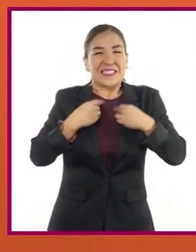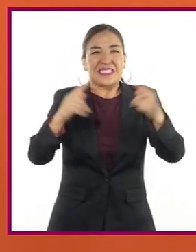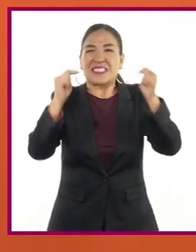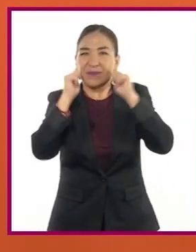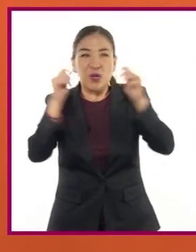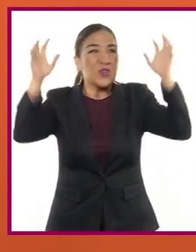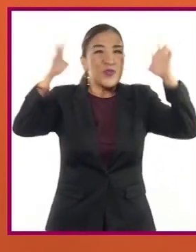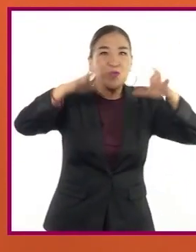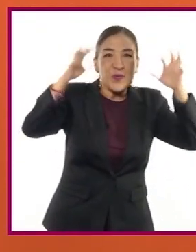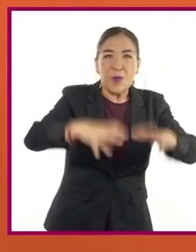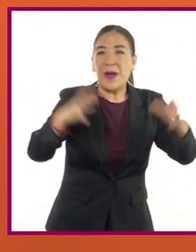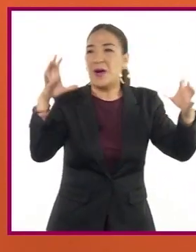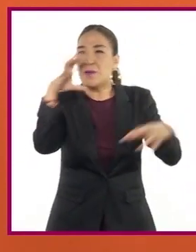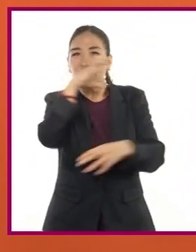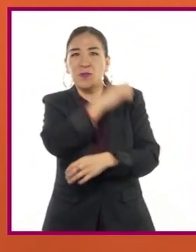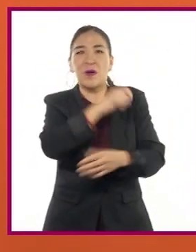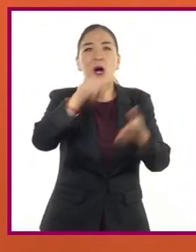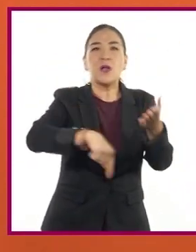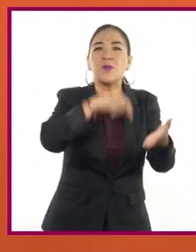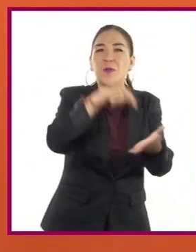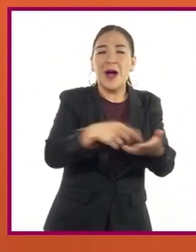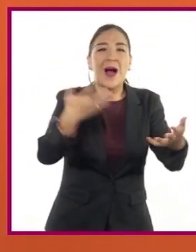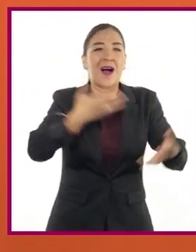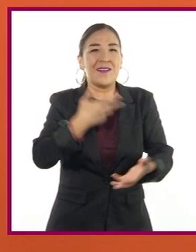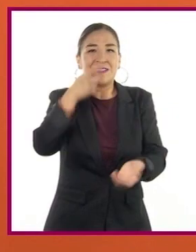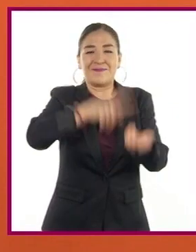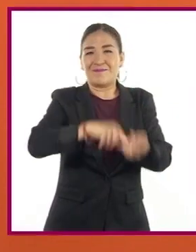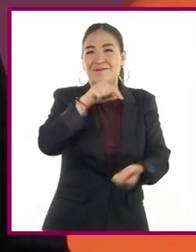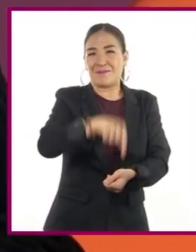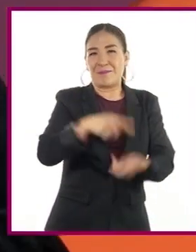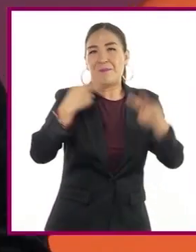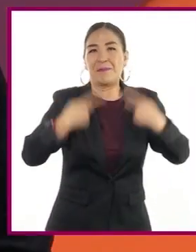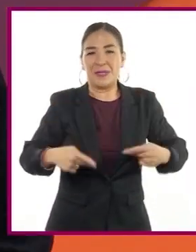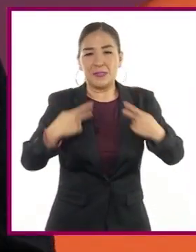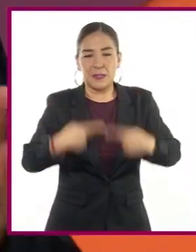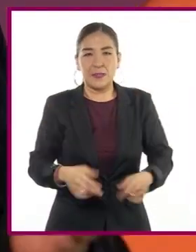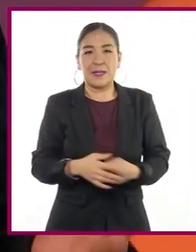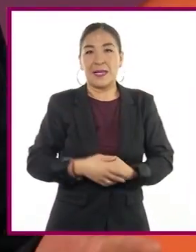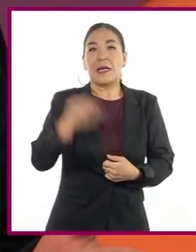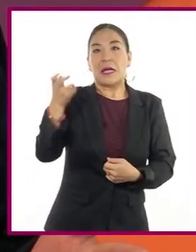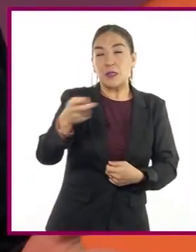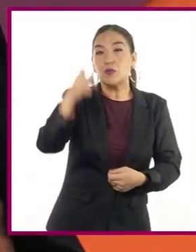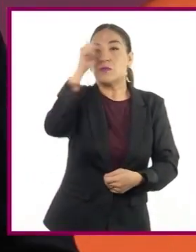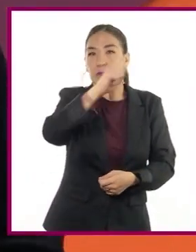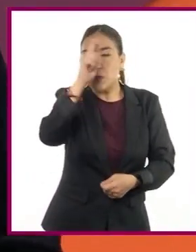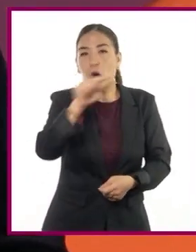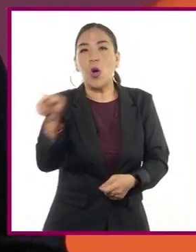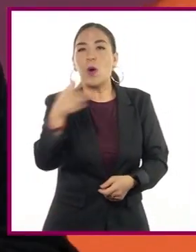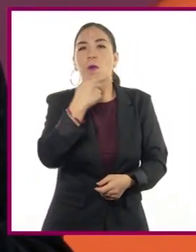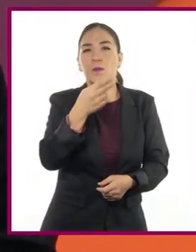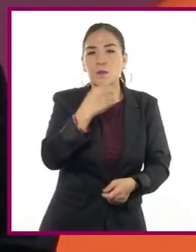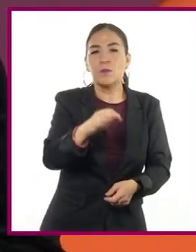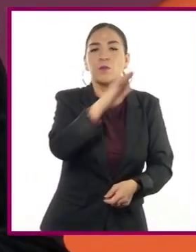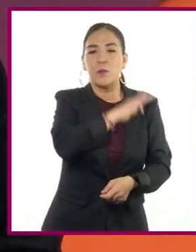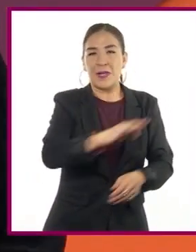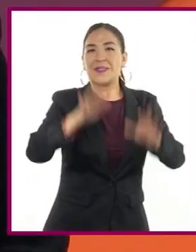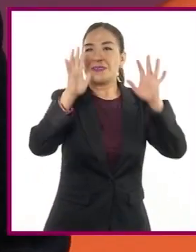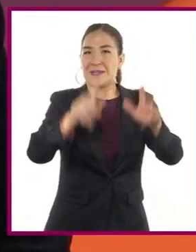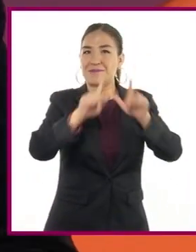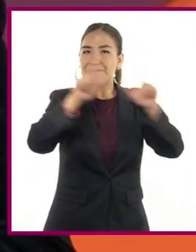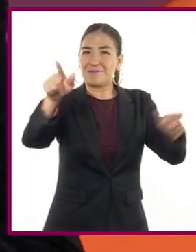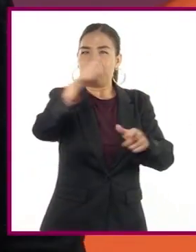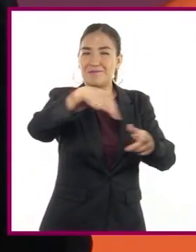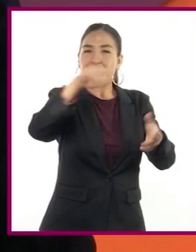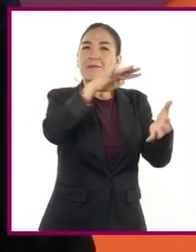meteorológicas en las que se encuentra una persona. Gracias a sus recomendaciones, pueden estar listas y